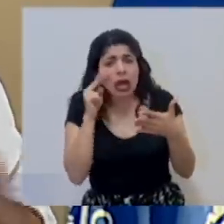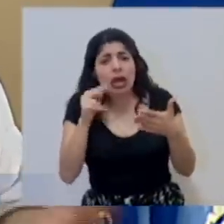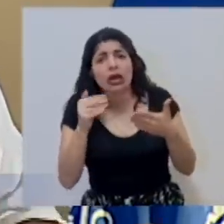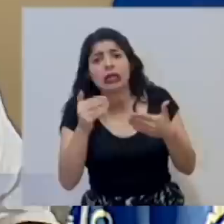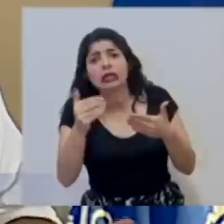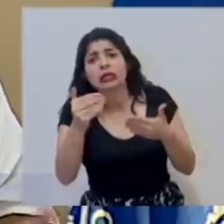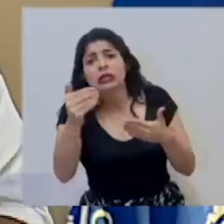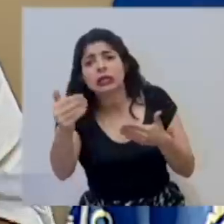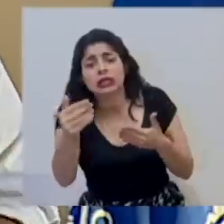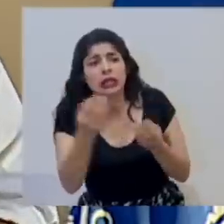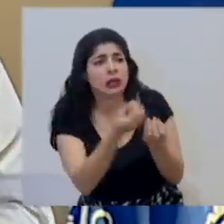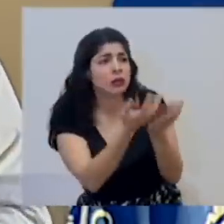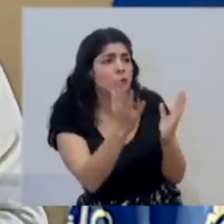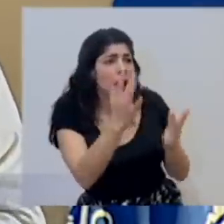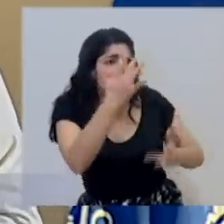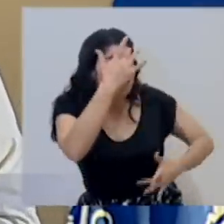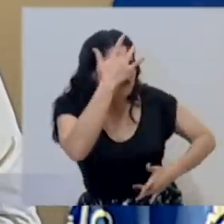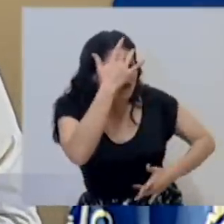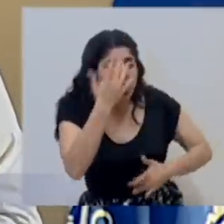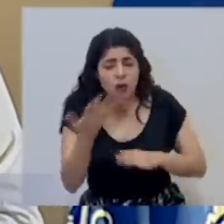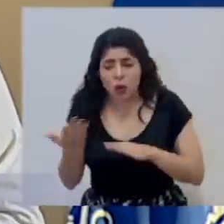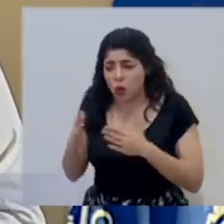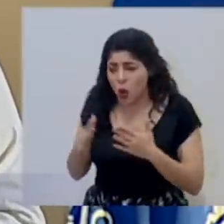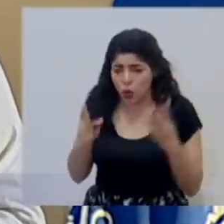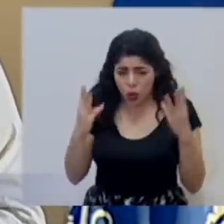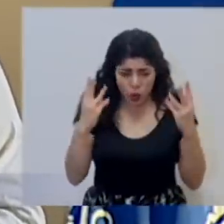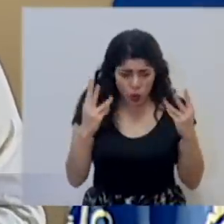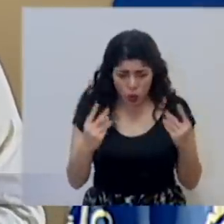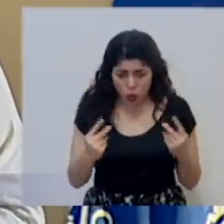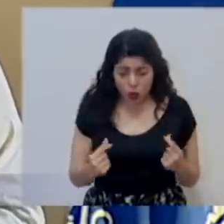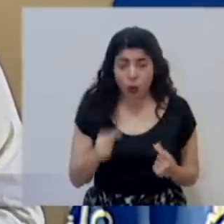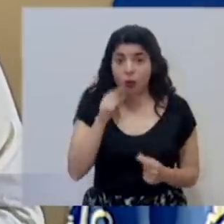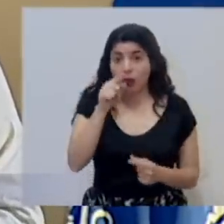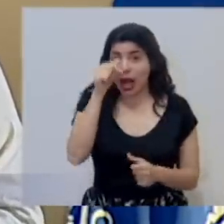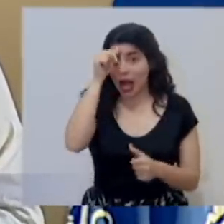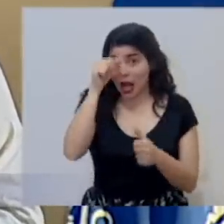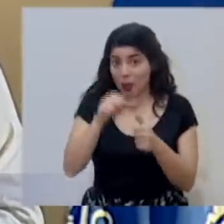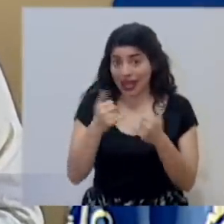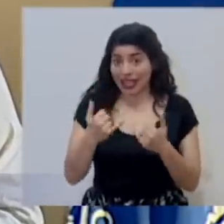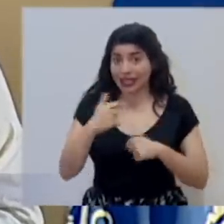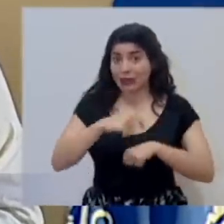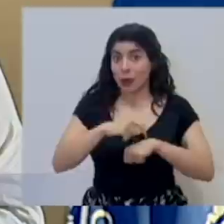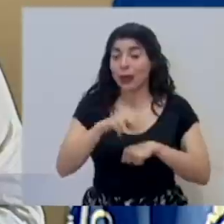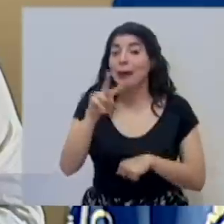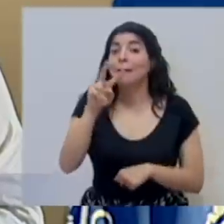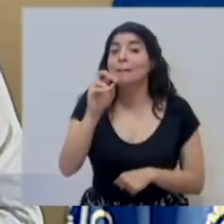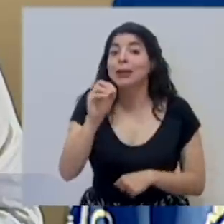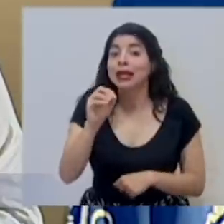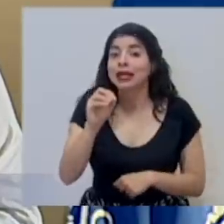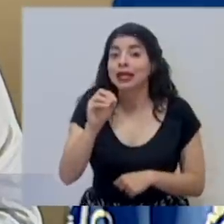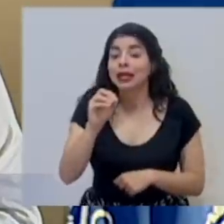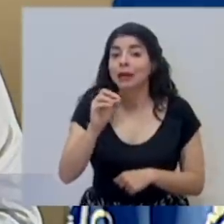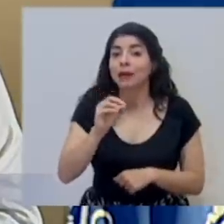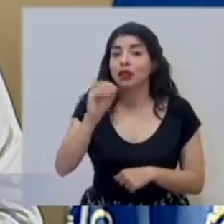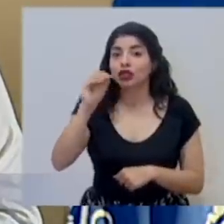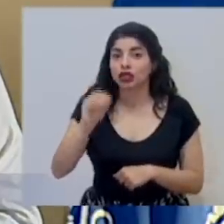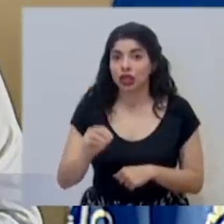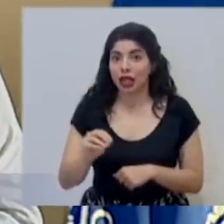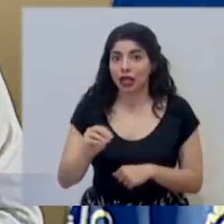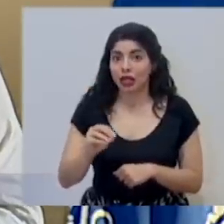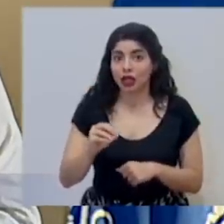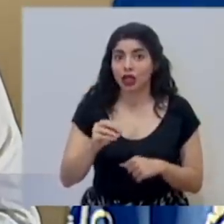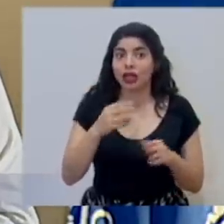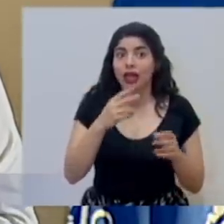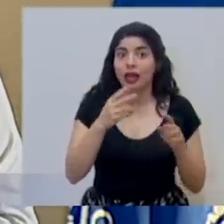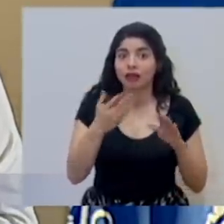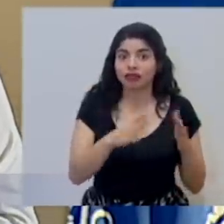diarias de pacientes enfermos y pacientes que fallecen, recordemos que en estos momentos se está falleciendo 20% de los pacientes